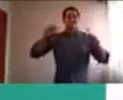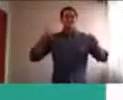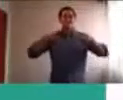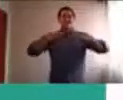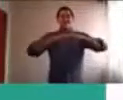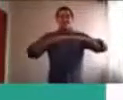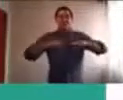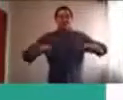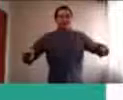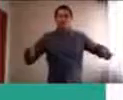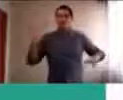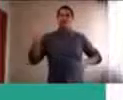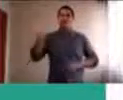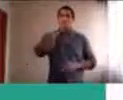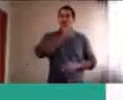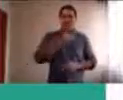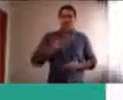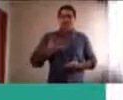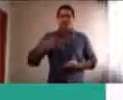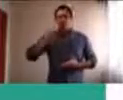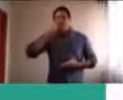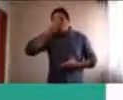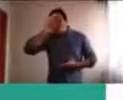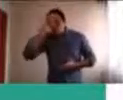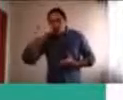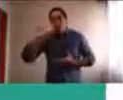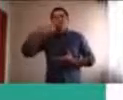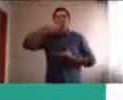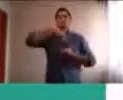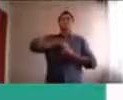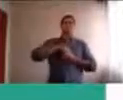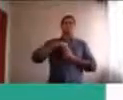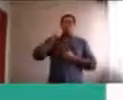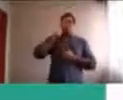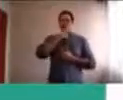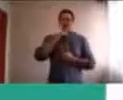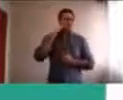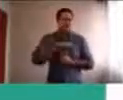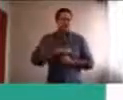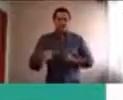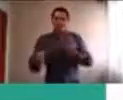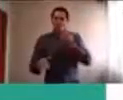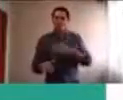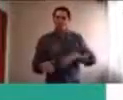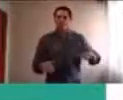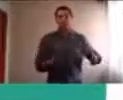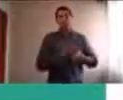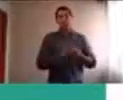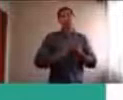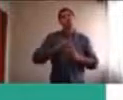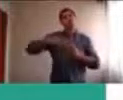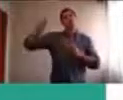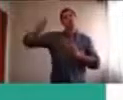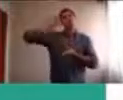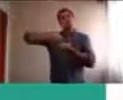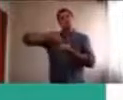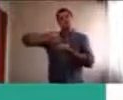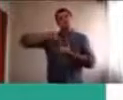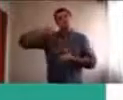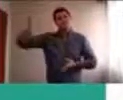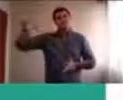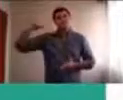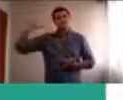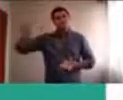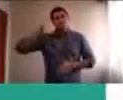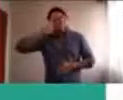internalizado, como algo, desde pequeños, como en otros países, donde esto forma parte, de la